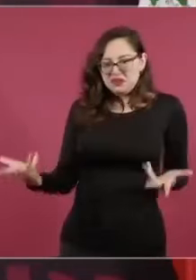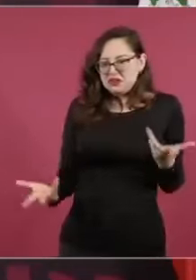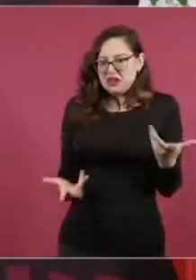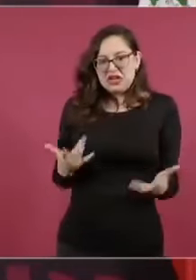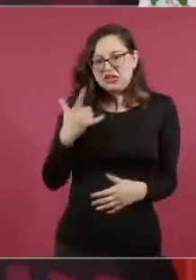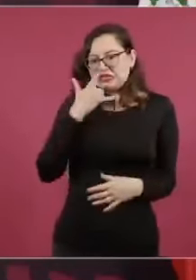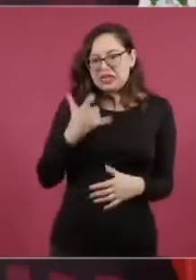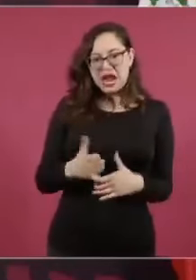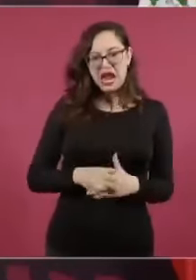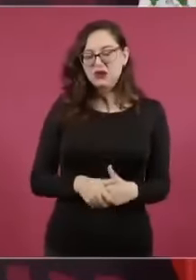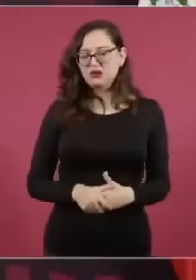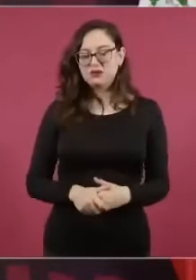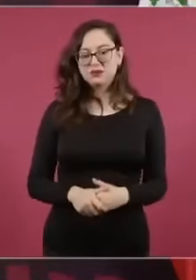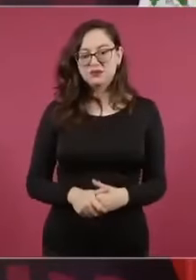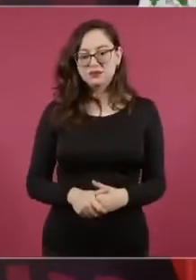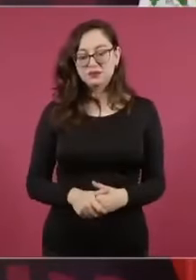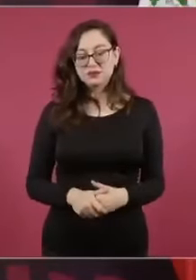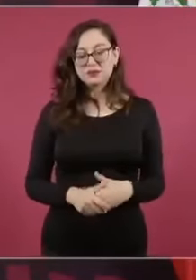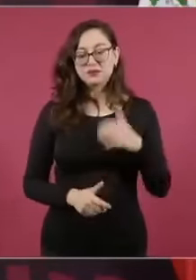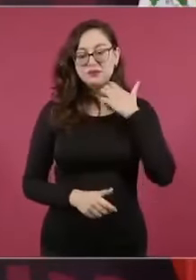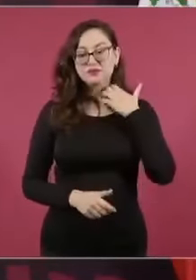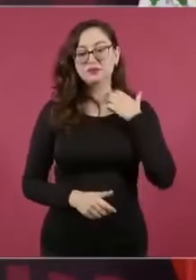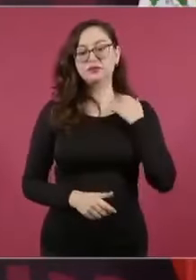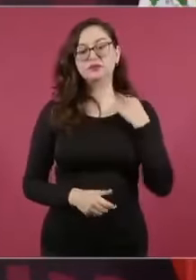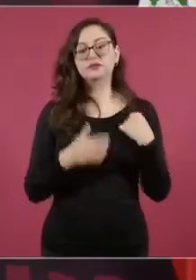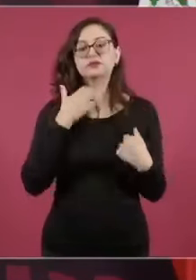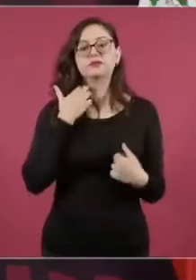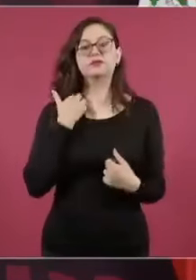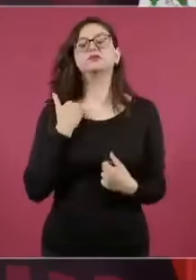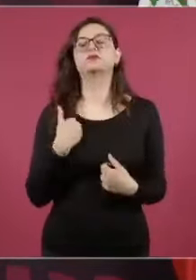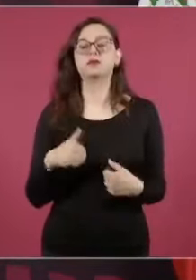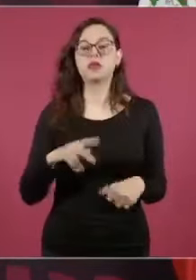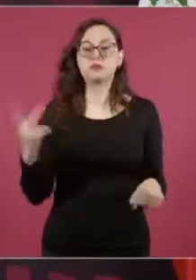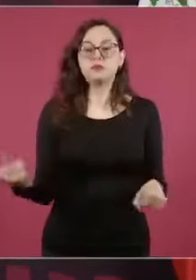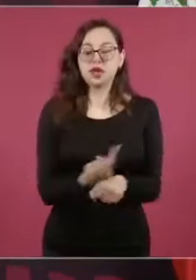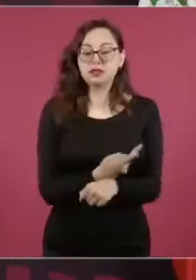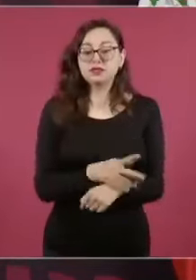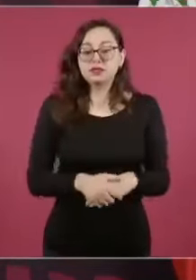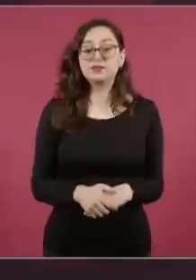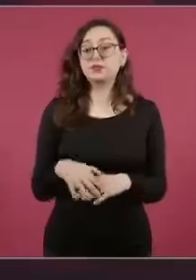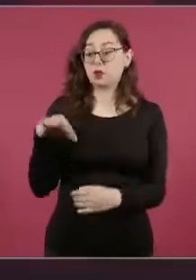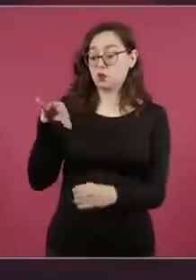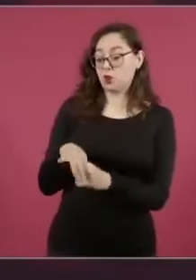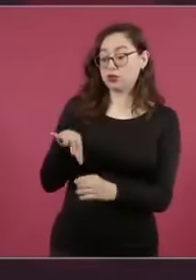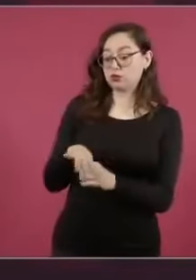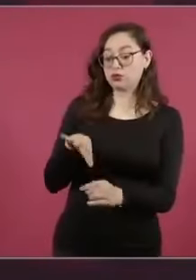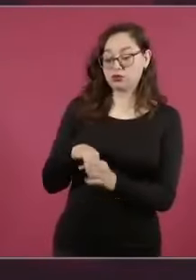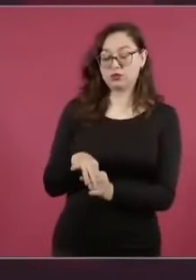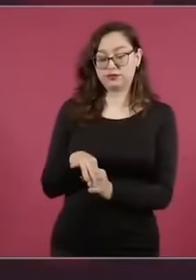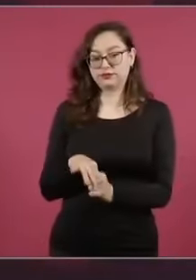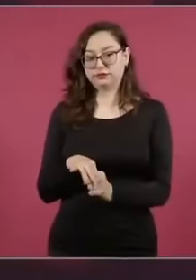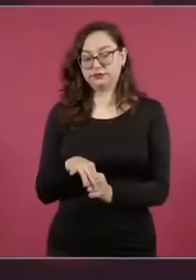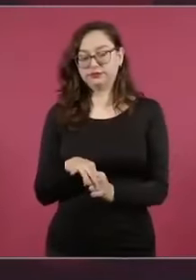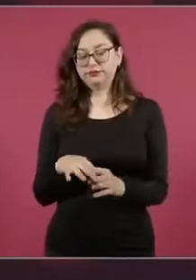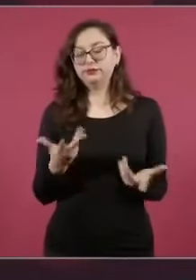esto aplica a a todos los partidos sino a la coalición que es de